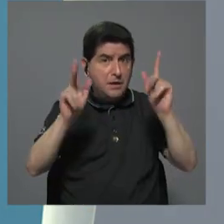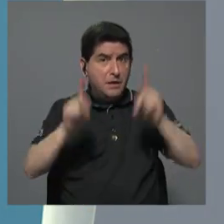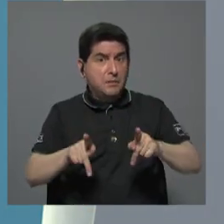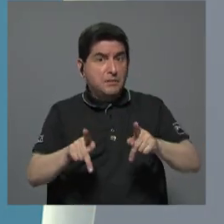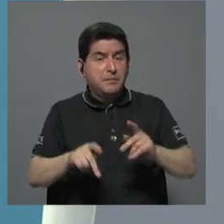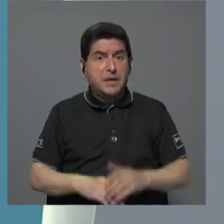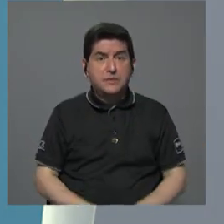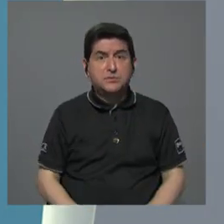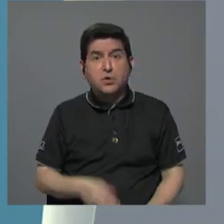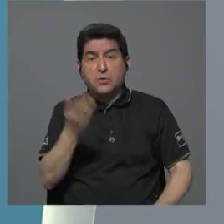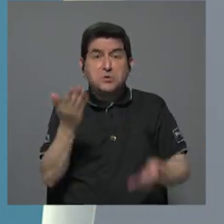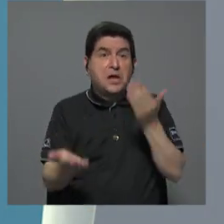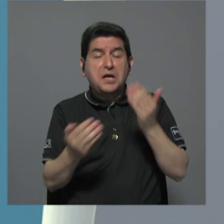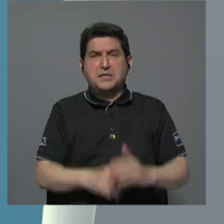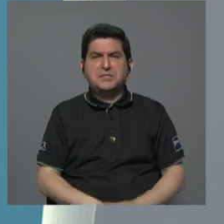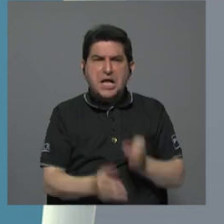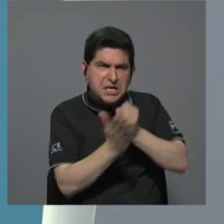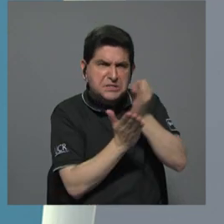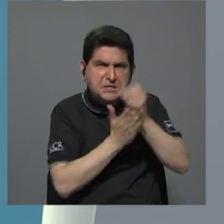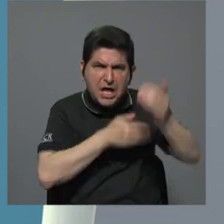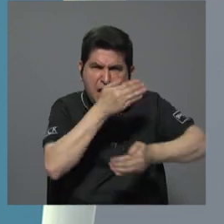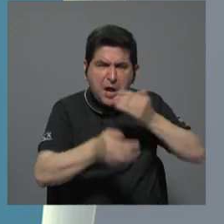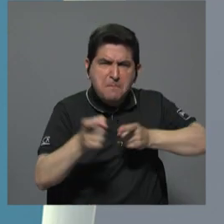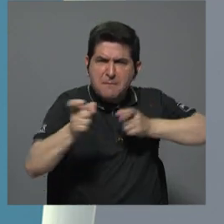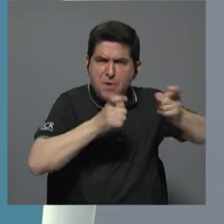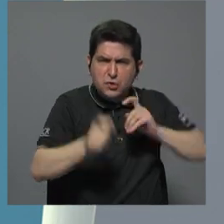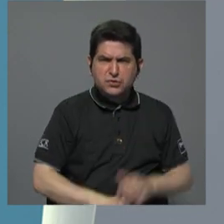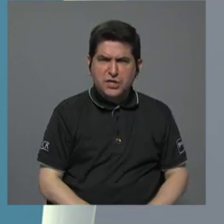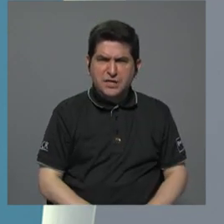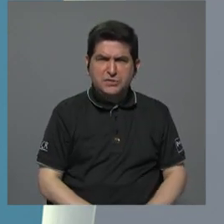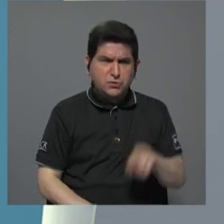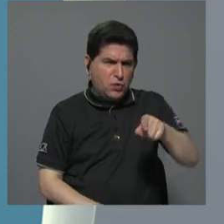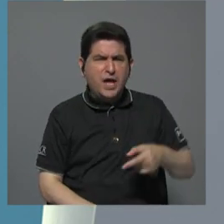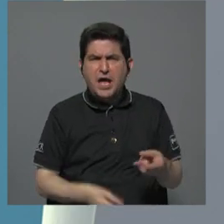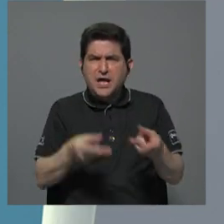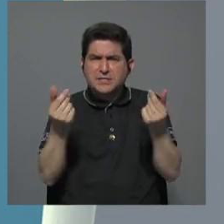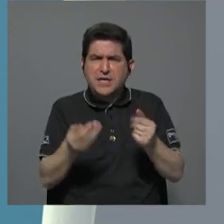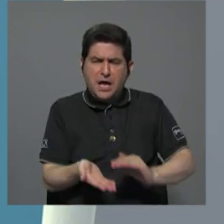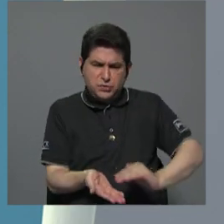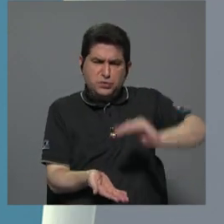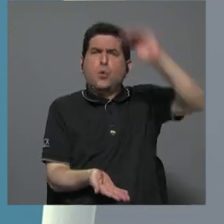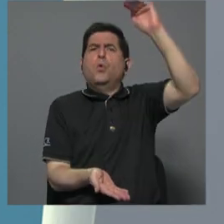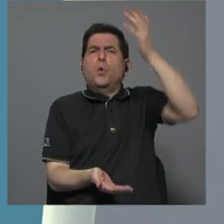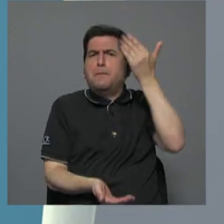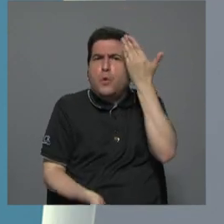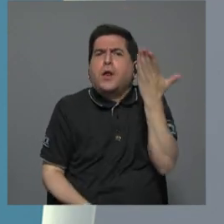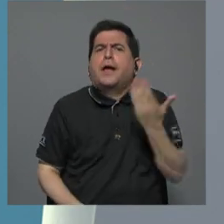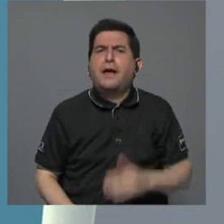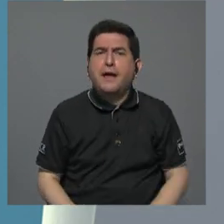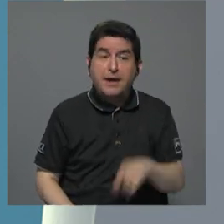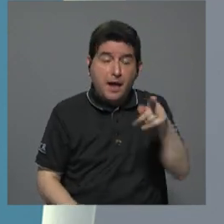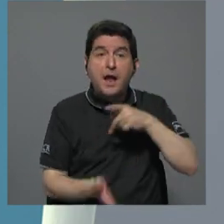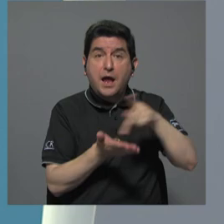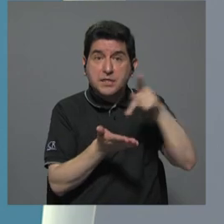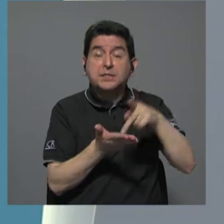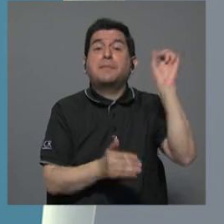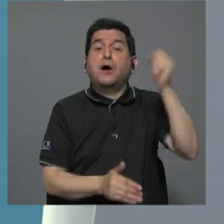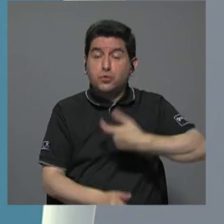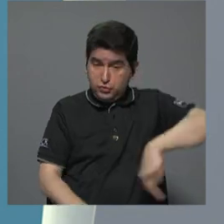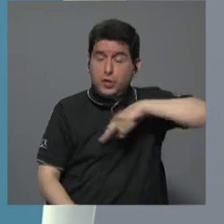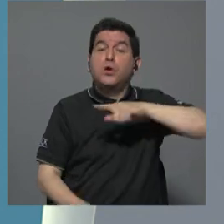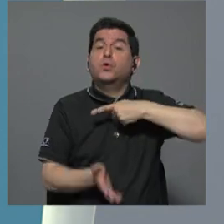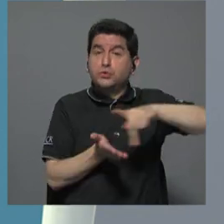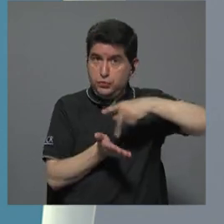por lo menos en investigación administrativa de cómo se disparó ese costo del proyecto? Porque esa factura sí la estamos